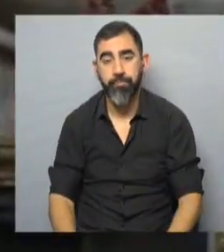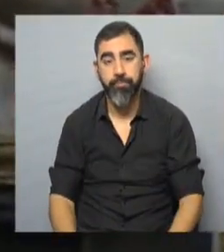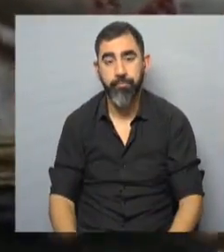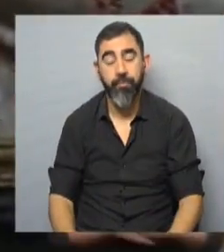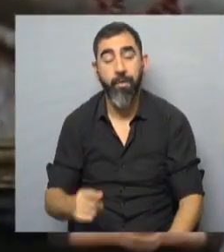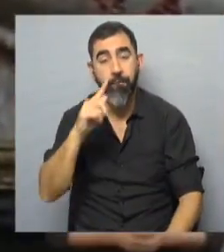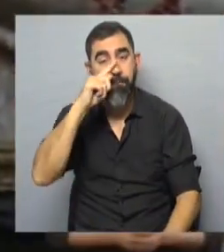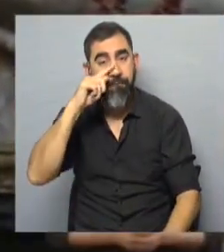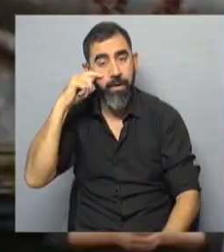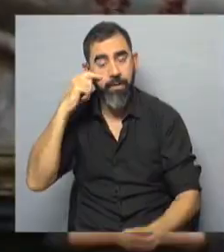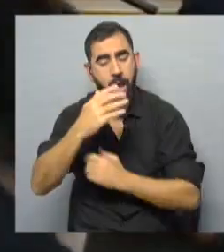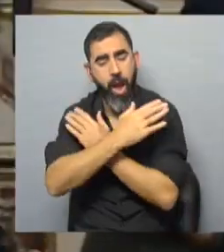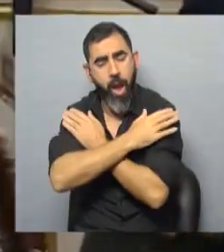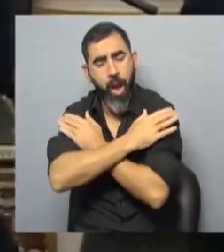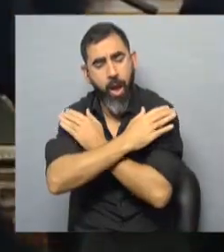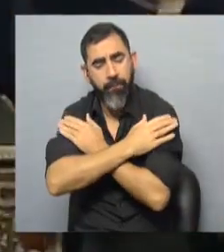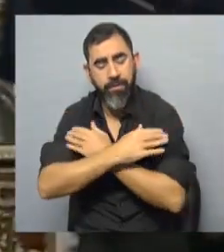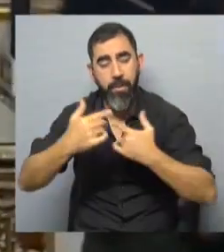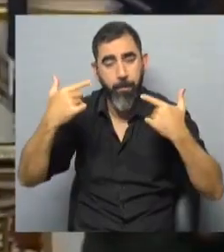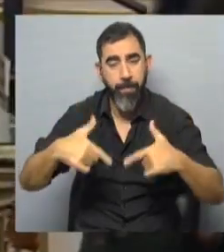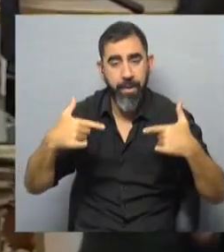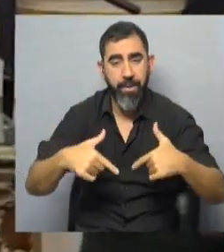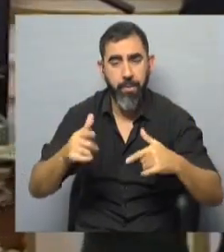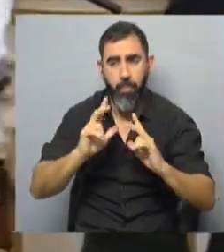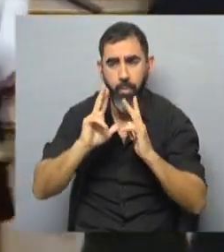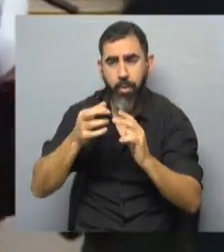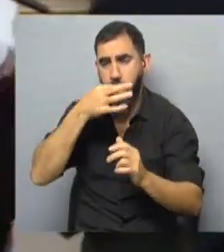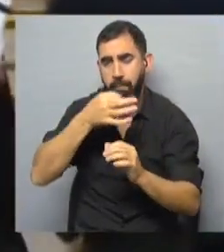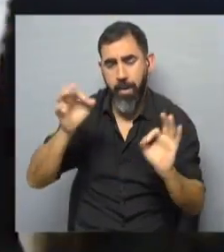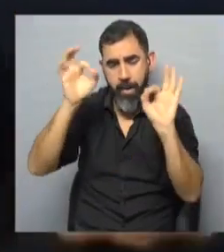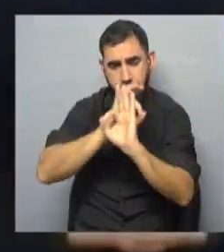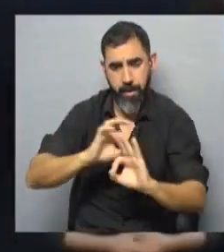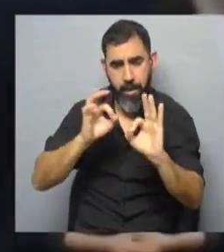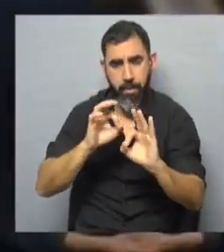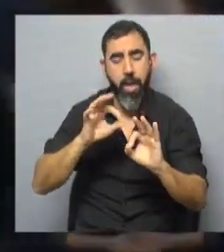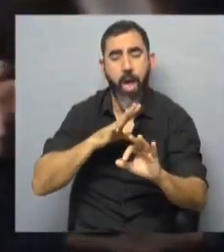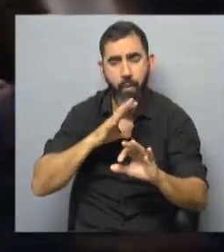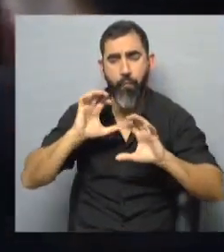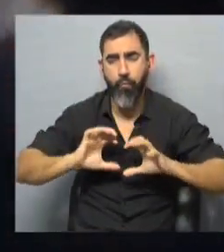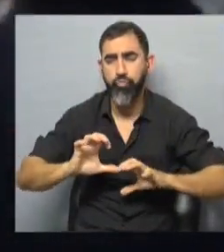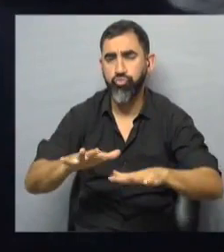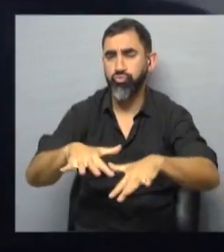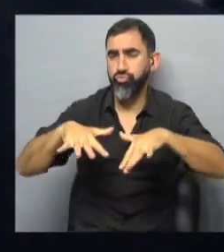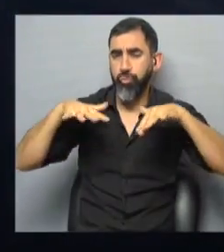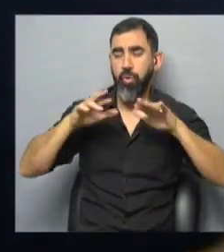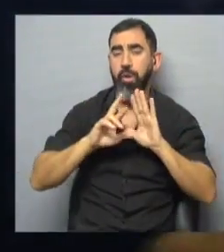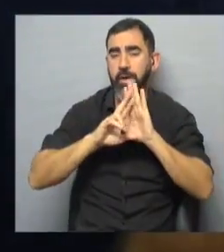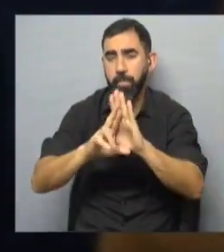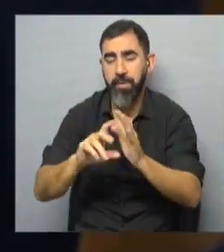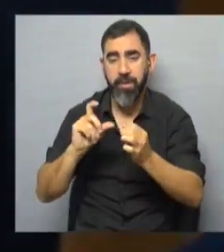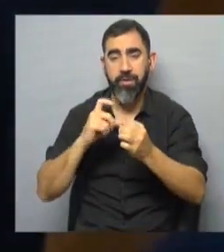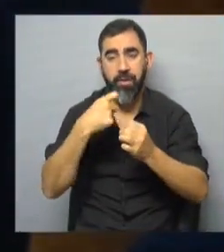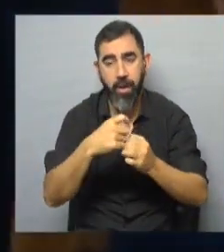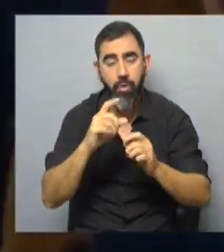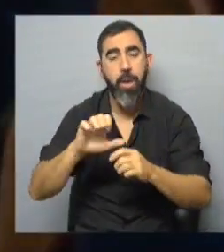Fernández dio un cálido abrazo a la nueva ministra, pero no habló en el acto. Al que asistieron funcionarios del gobierno, representantes sindicales